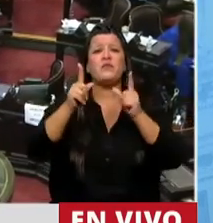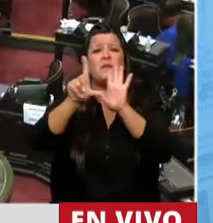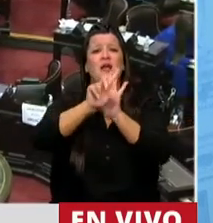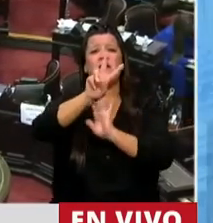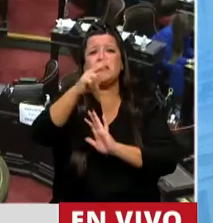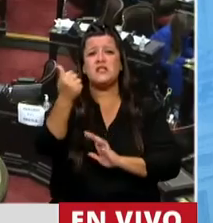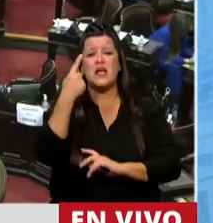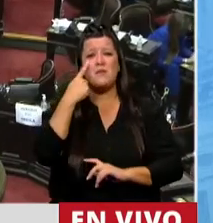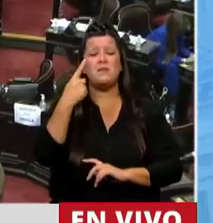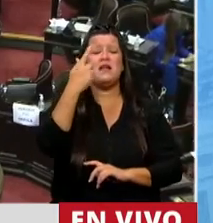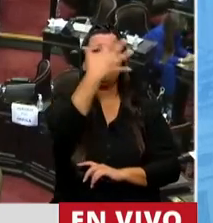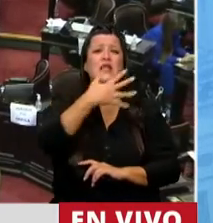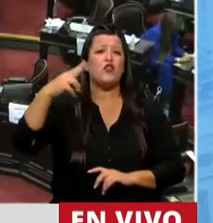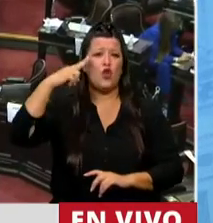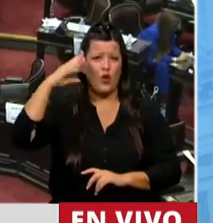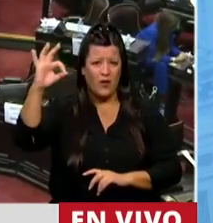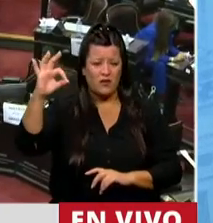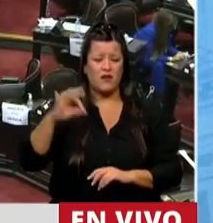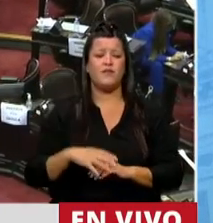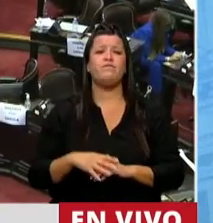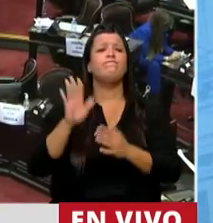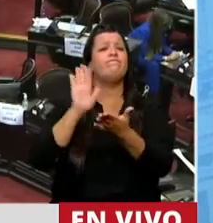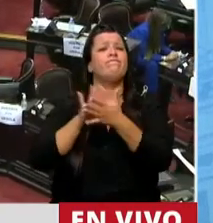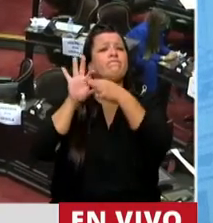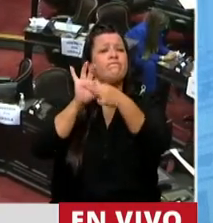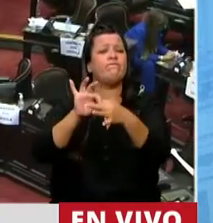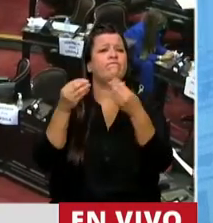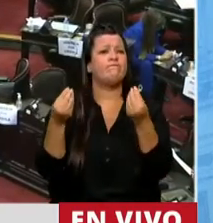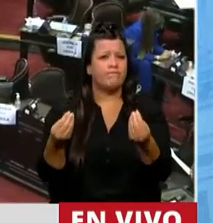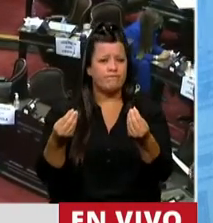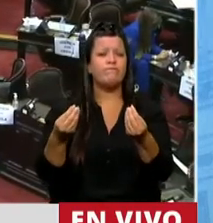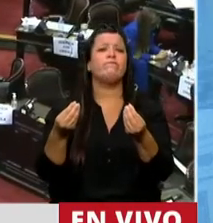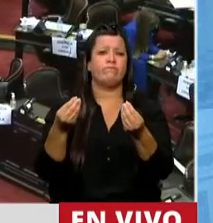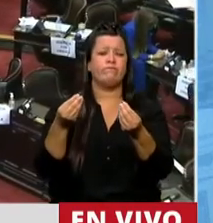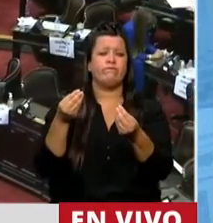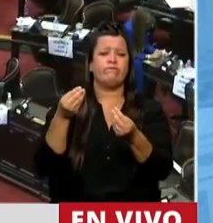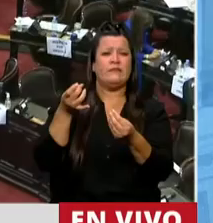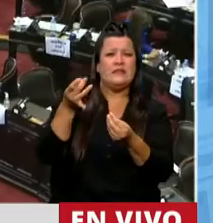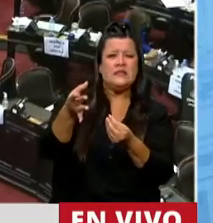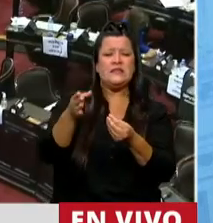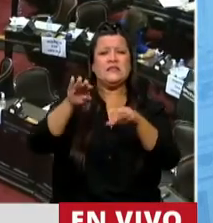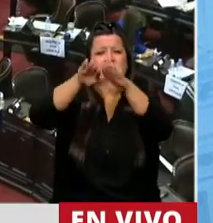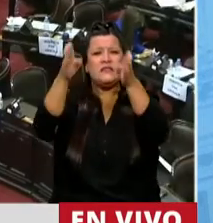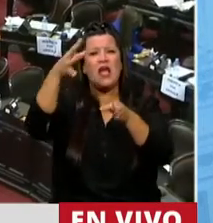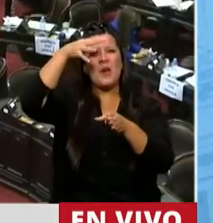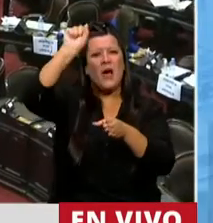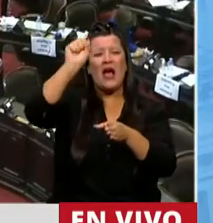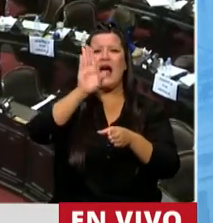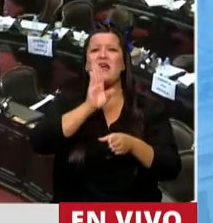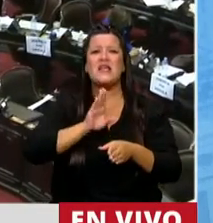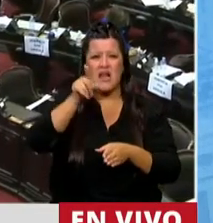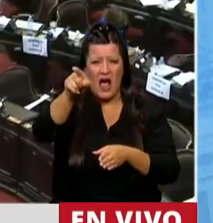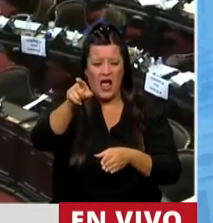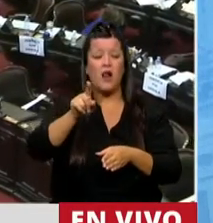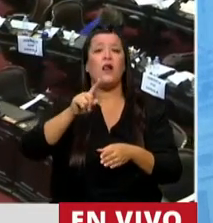26.690, vinculada al atentado contra la Embajada de Israel, más lejos